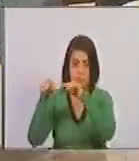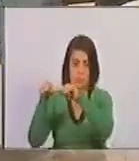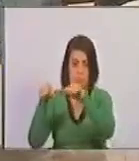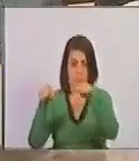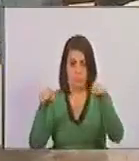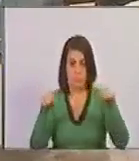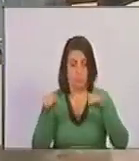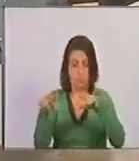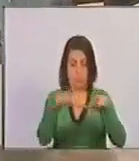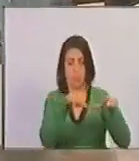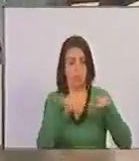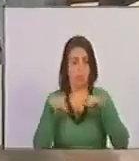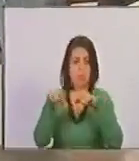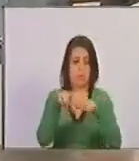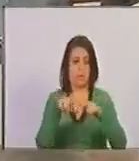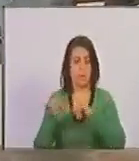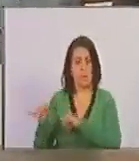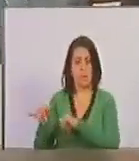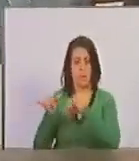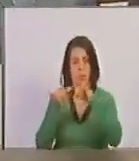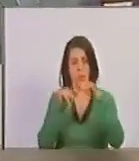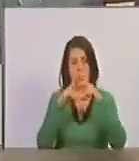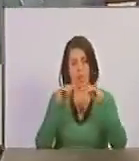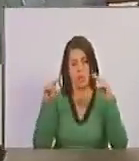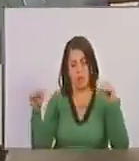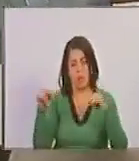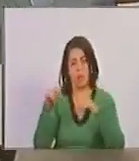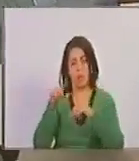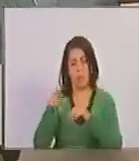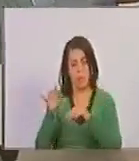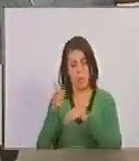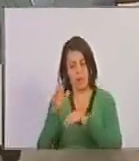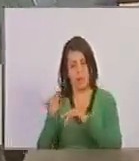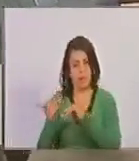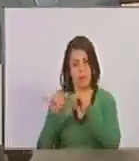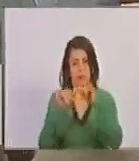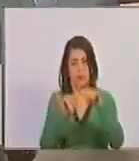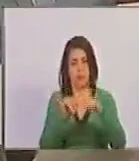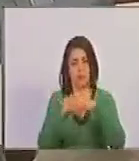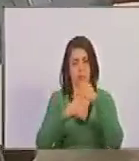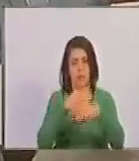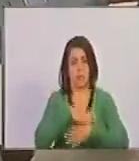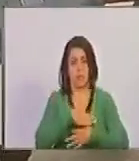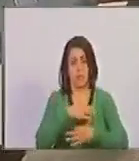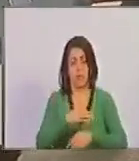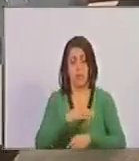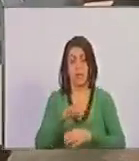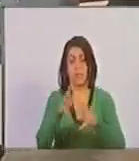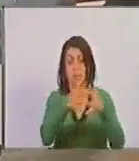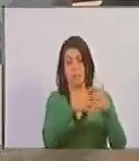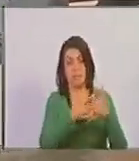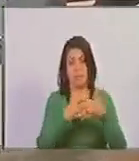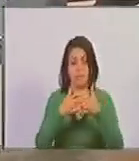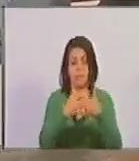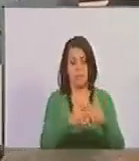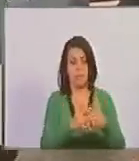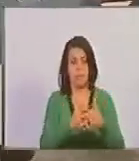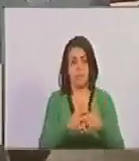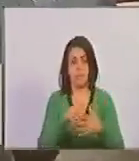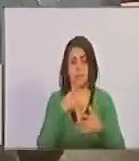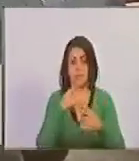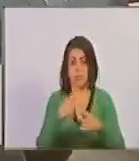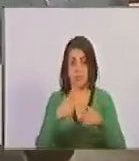una especie de paralelo al canal de Panamá y que trastocaría los intereses imperiales que se